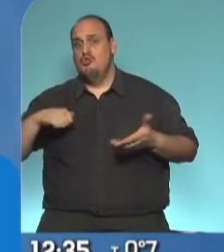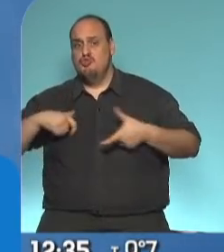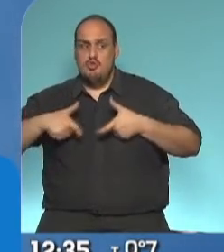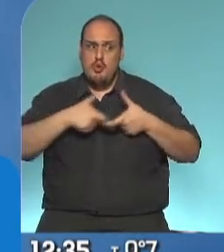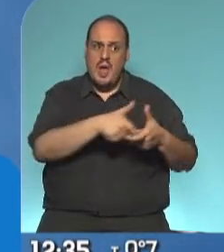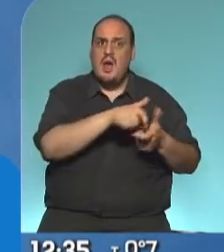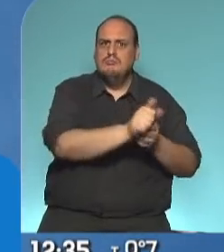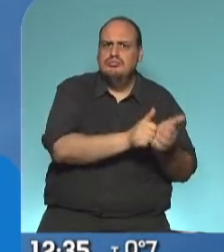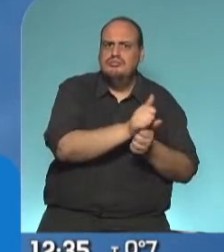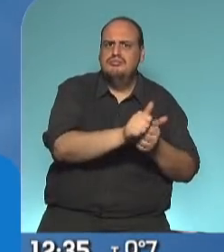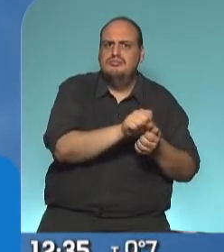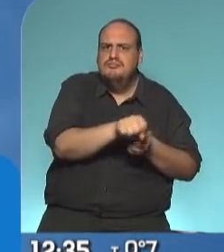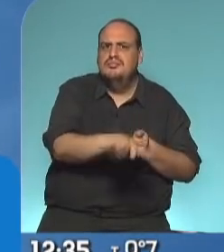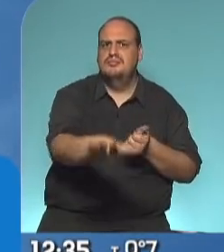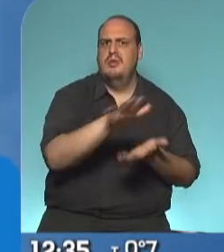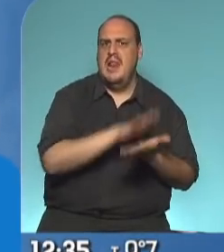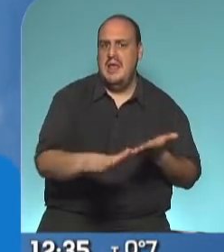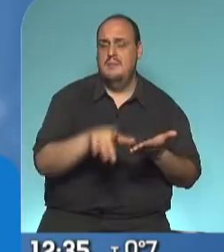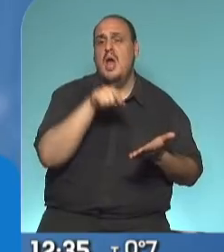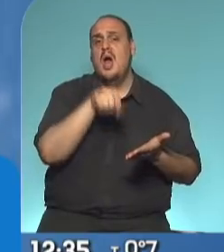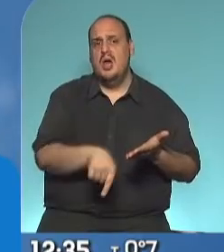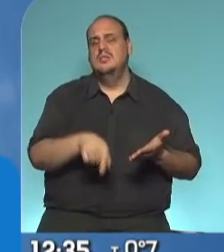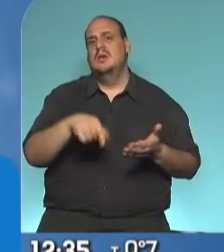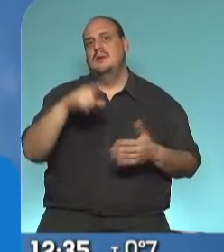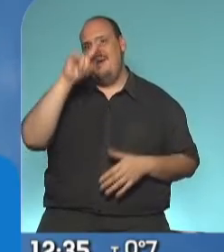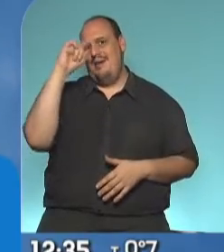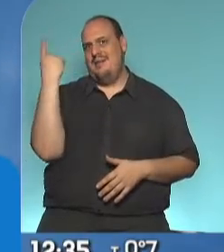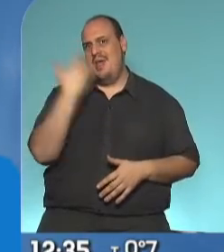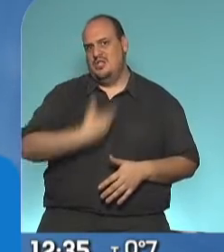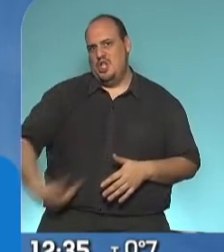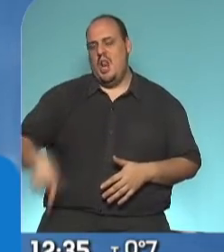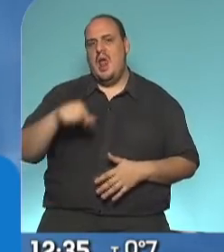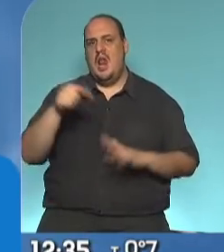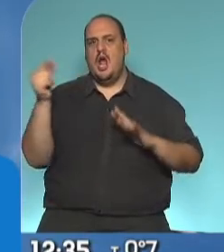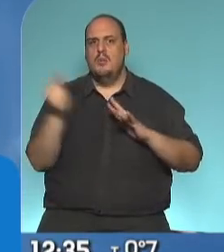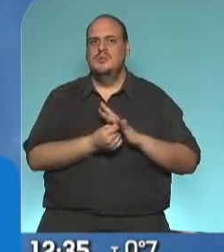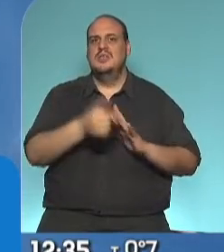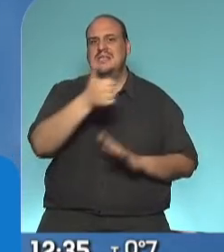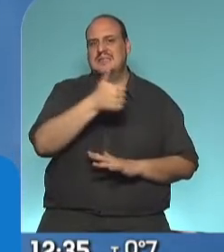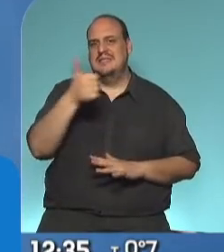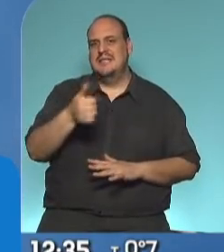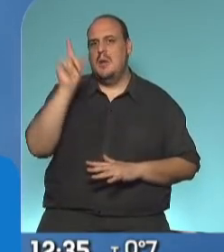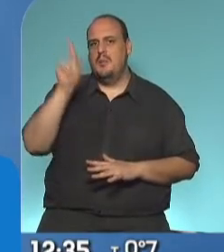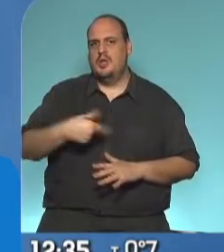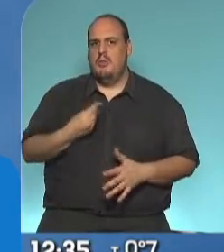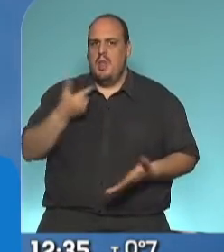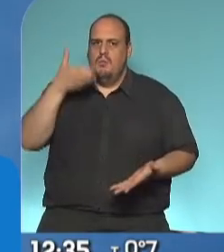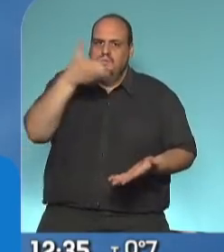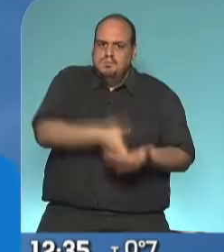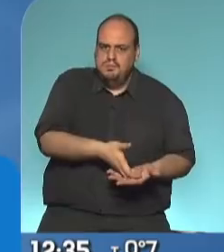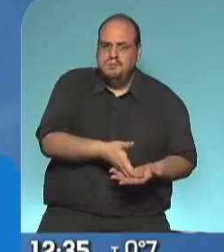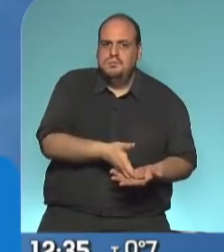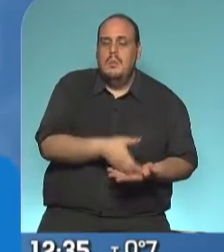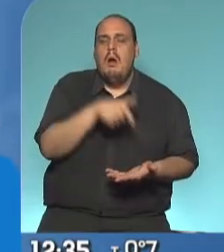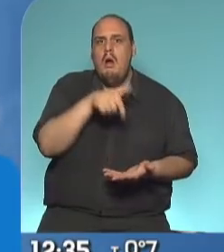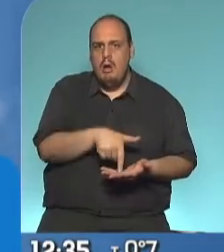importante para esa provincia. El Estado Nacional tenía un compromiso del 66% del financiamiento, estamos